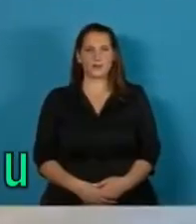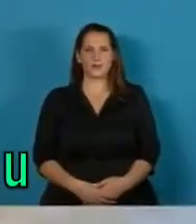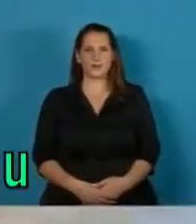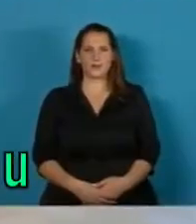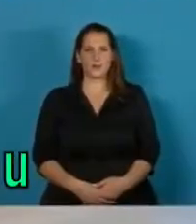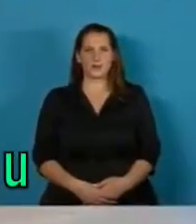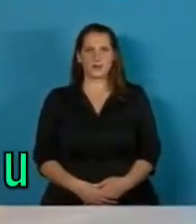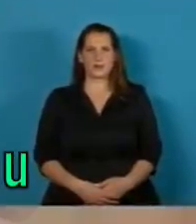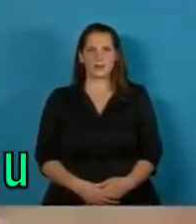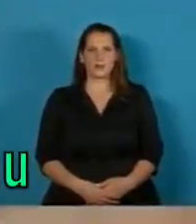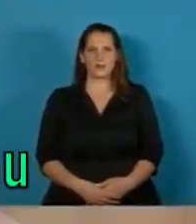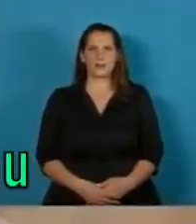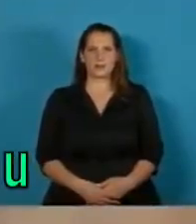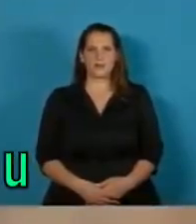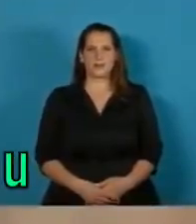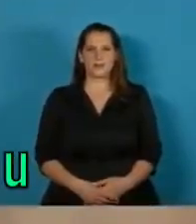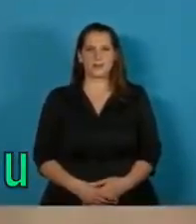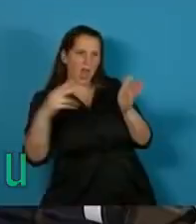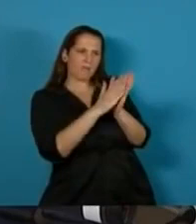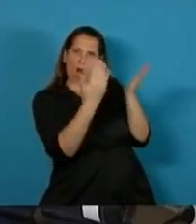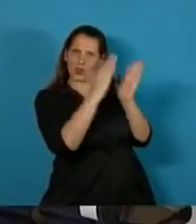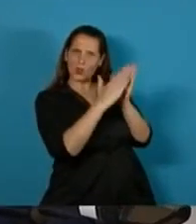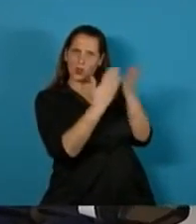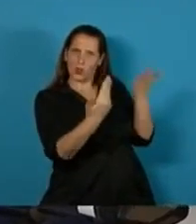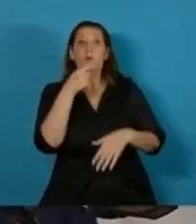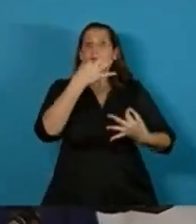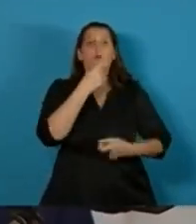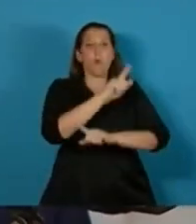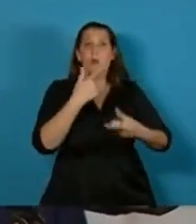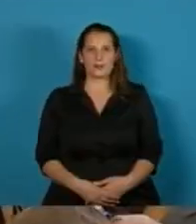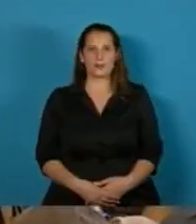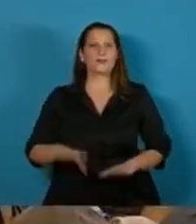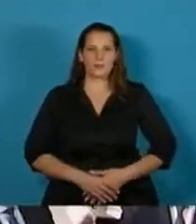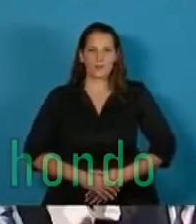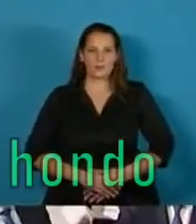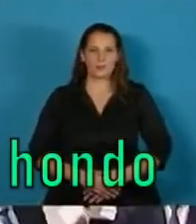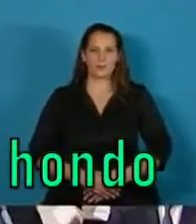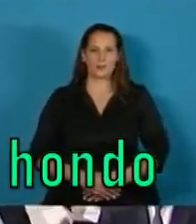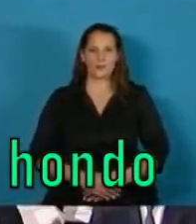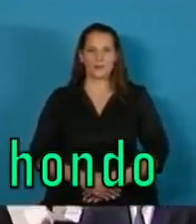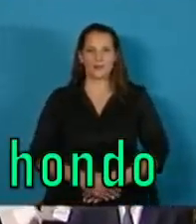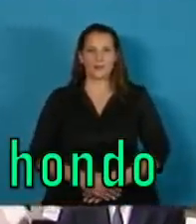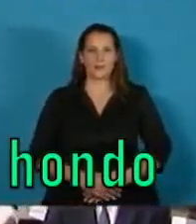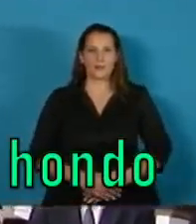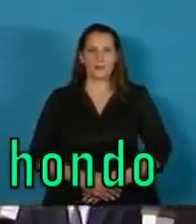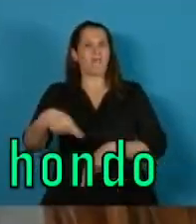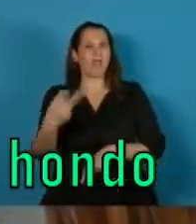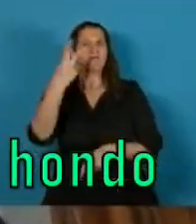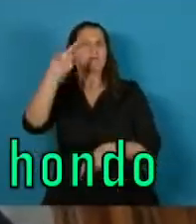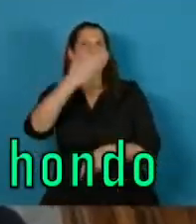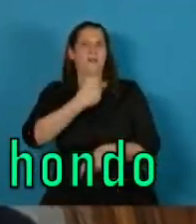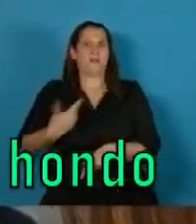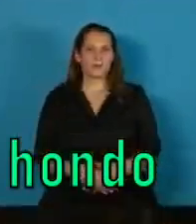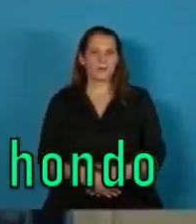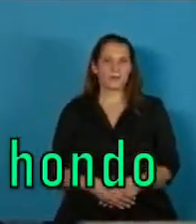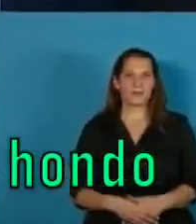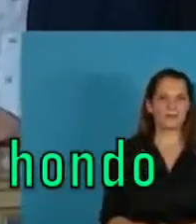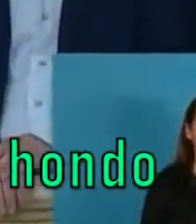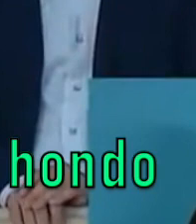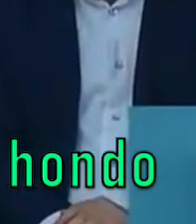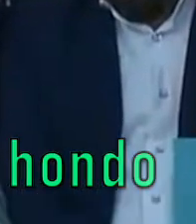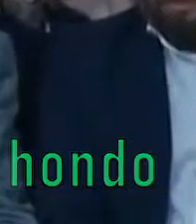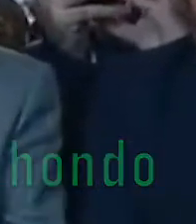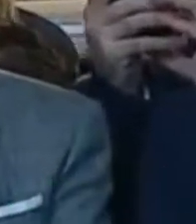Fue por Mau, fue culpa del Mau ¡Eso! ¡Espero Macri! El agujero fiscal es cada vez más